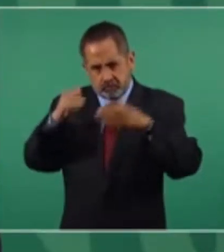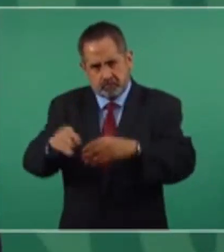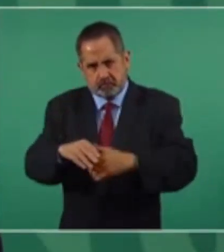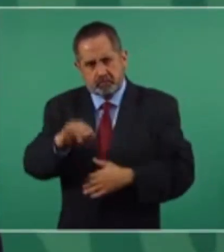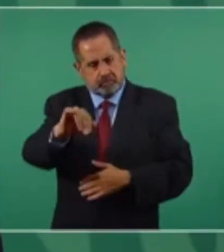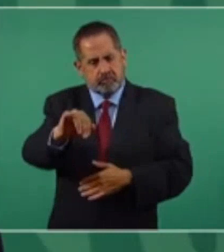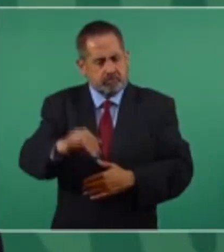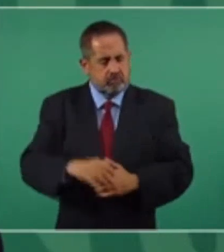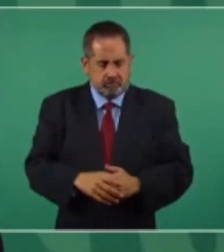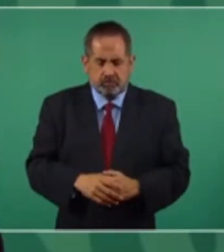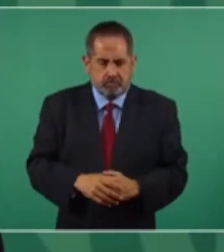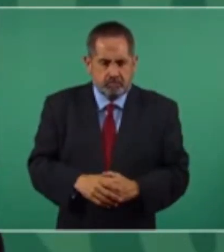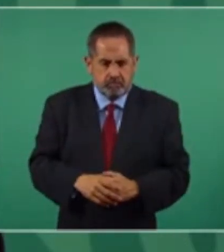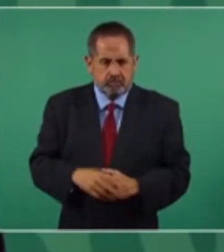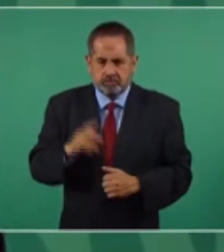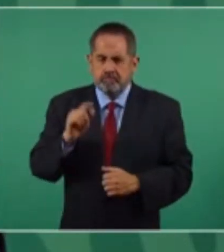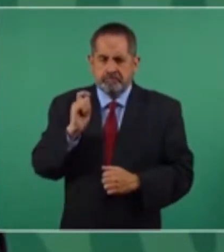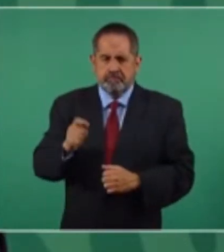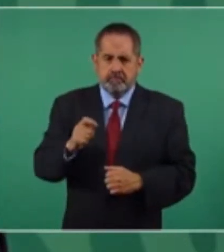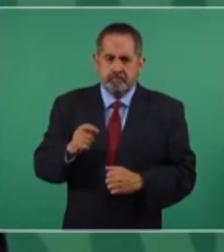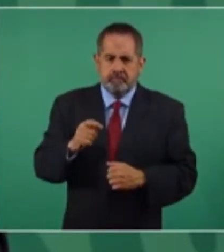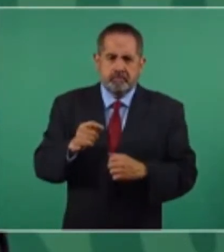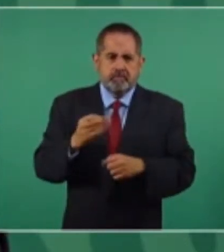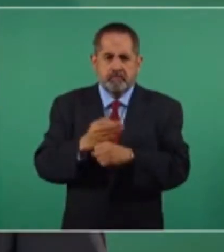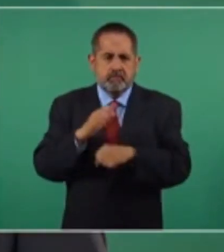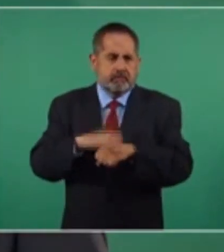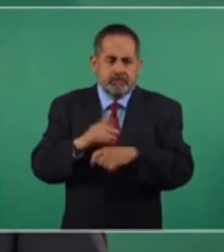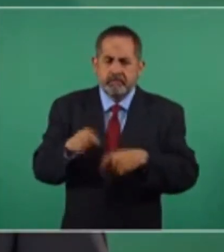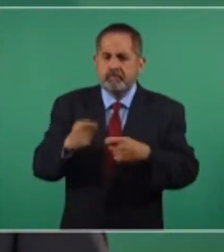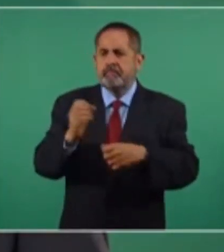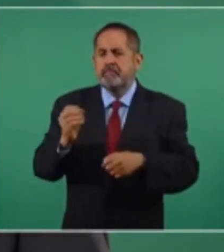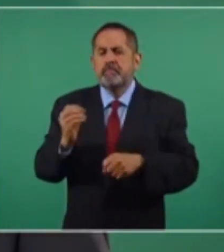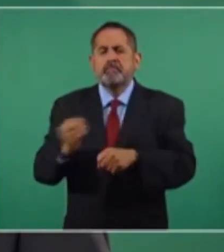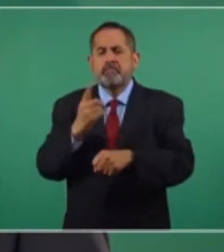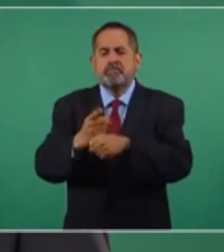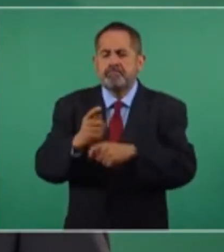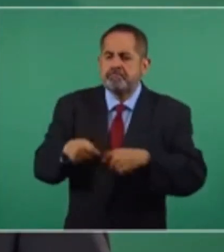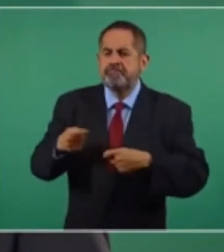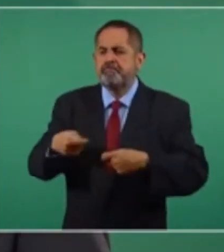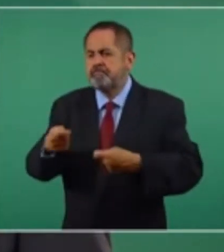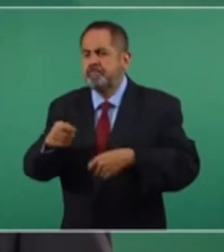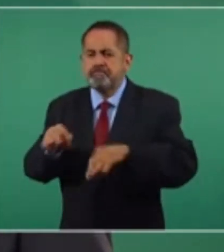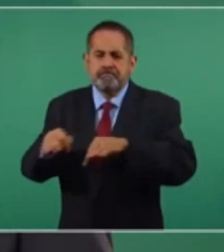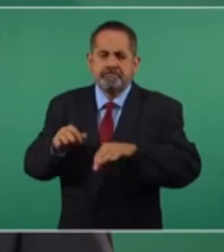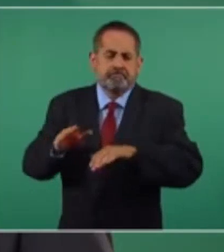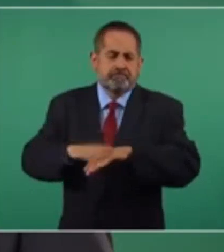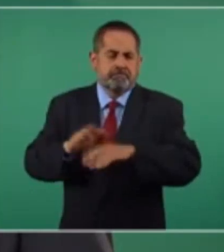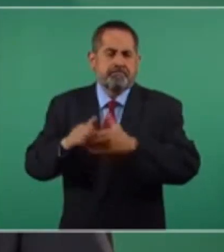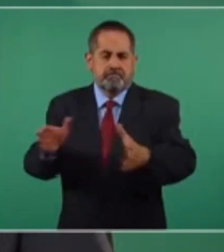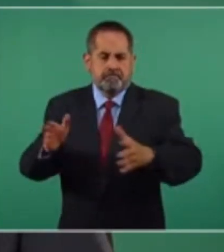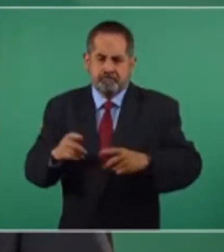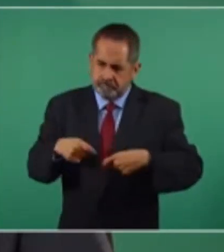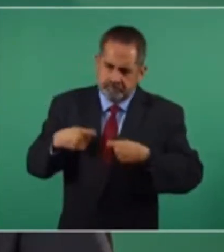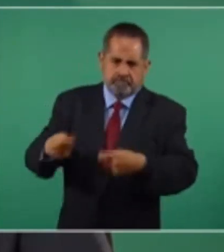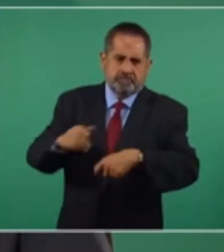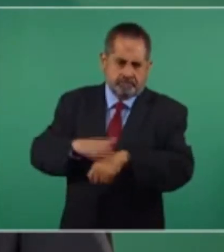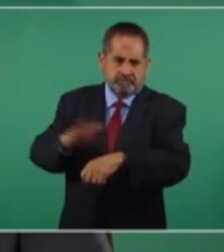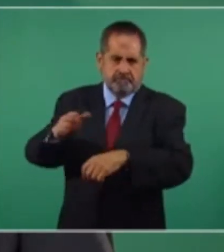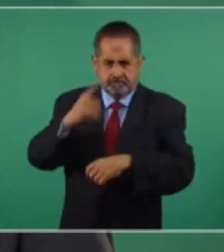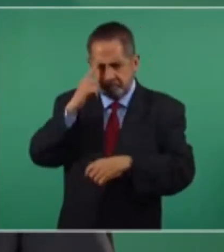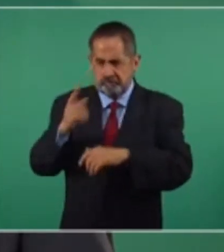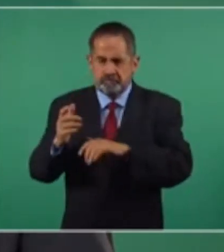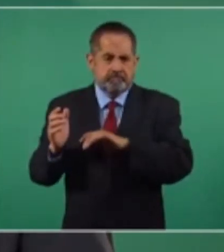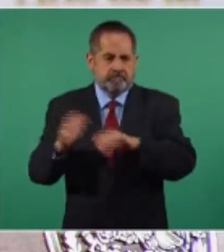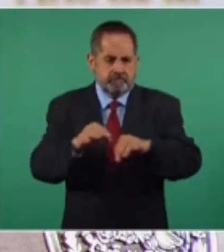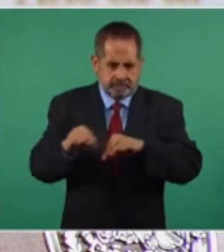Y tiene que ver con las oportunidades que se otorguen de